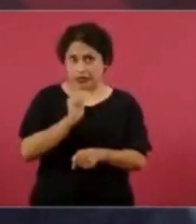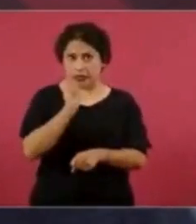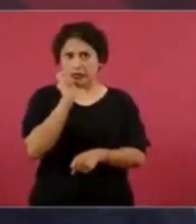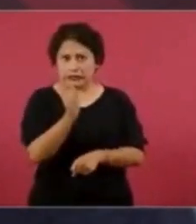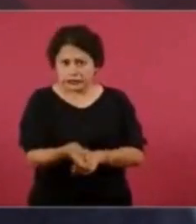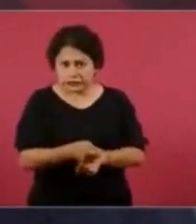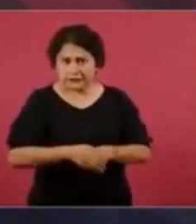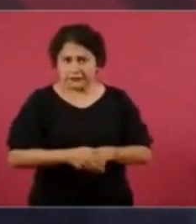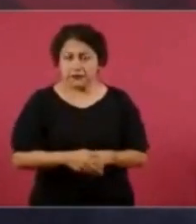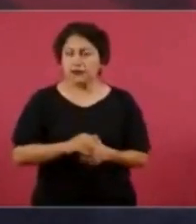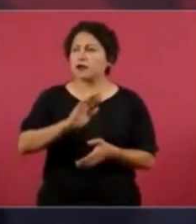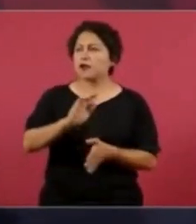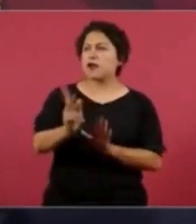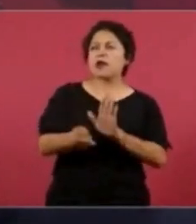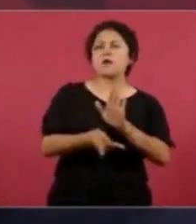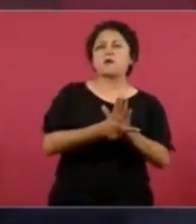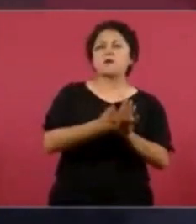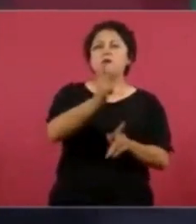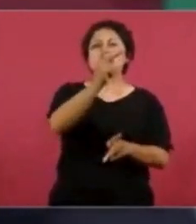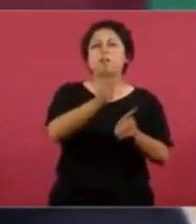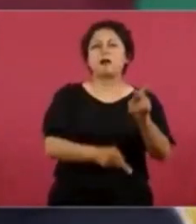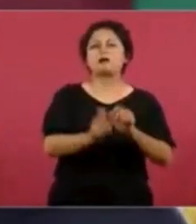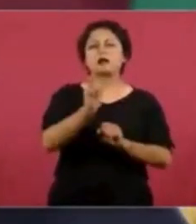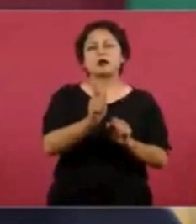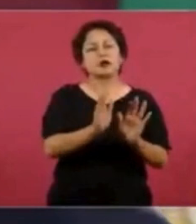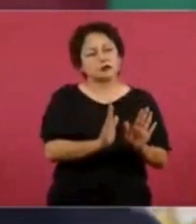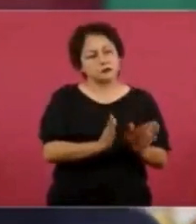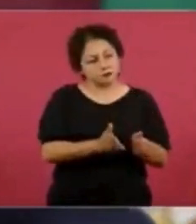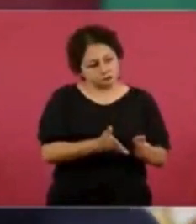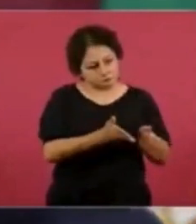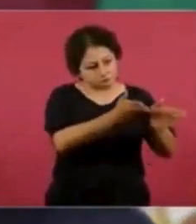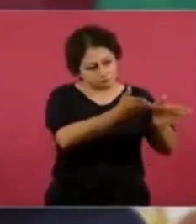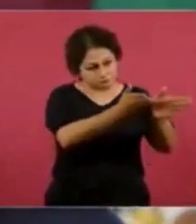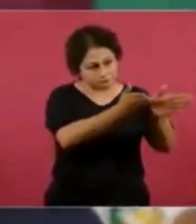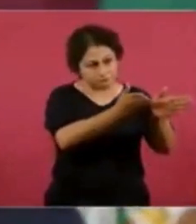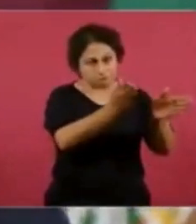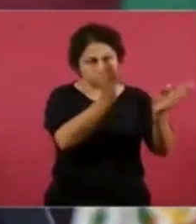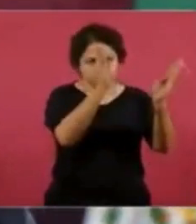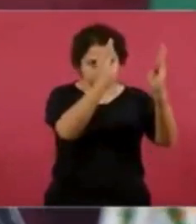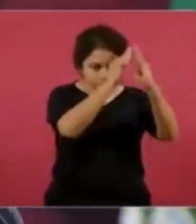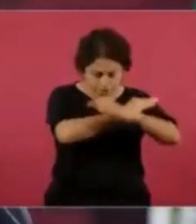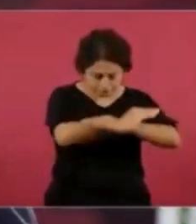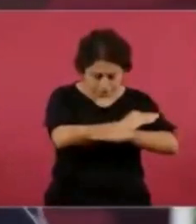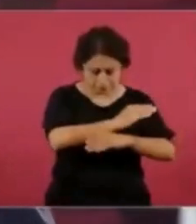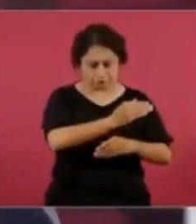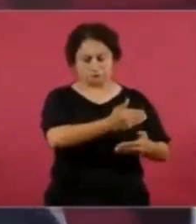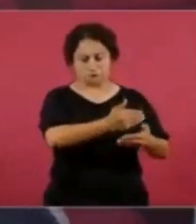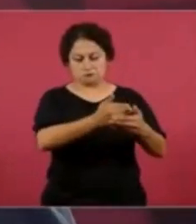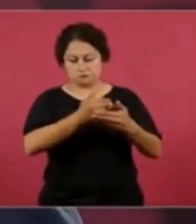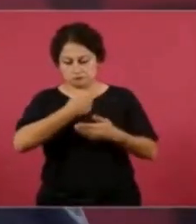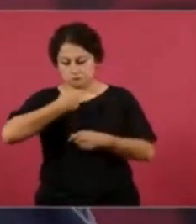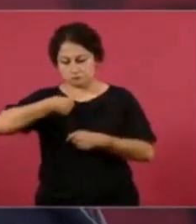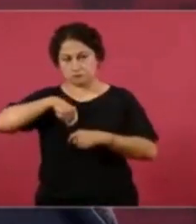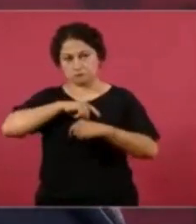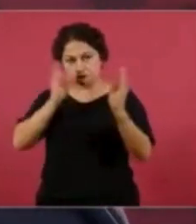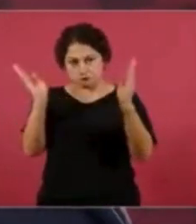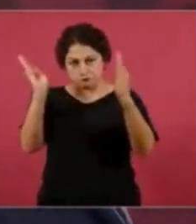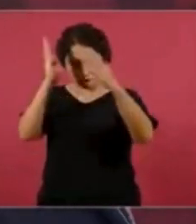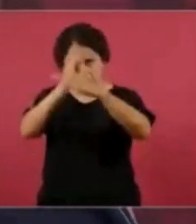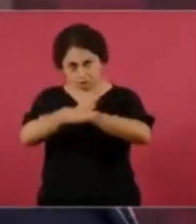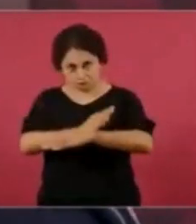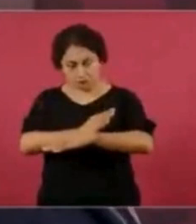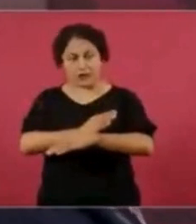presidente, lo primordial es que se respete la soberanía del país, enfatizando que México tiene derecho a tomar decisiones